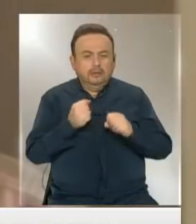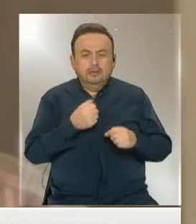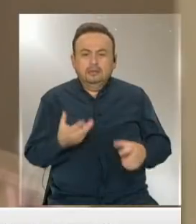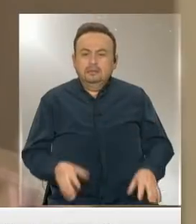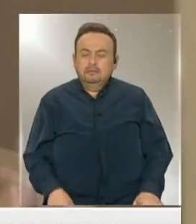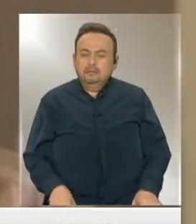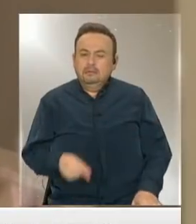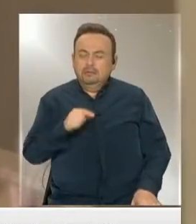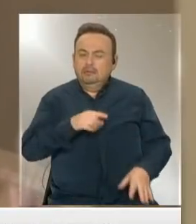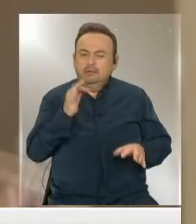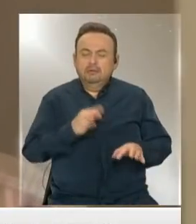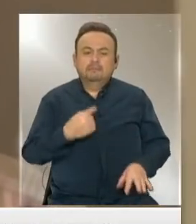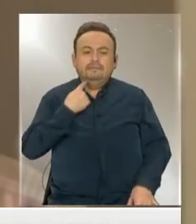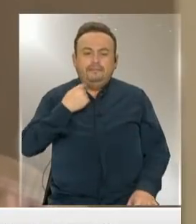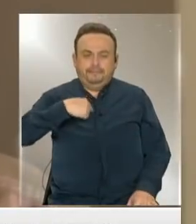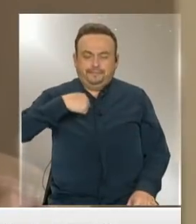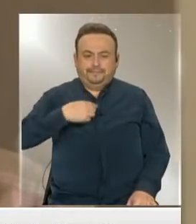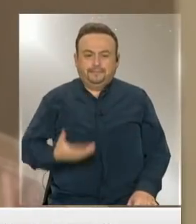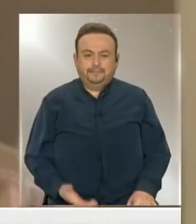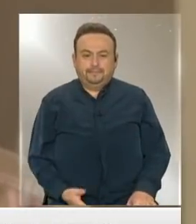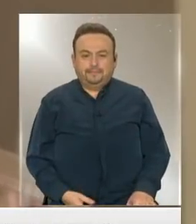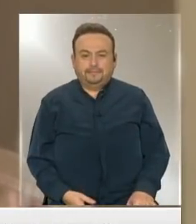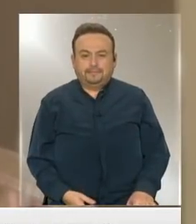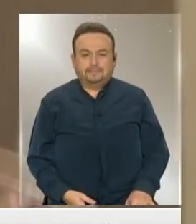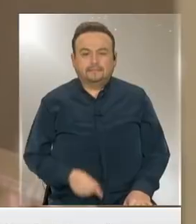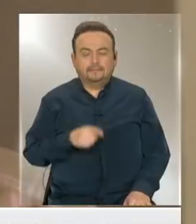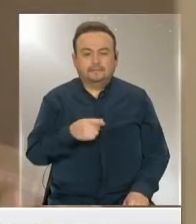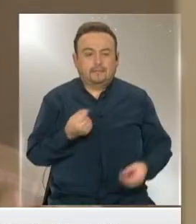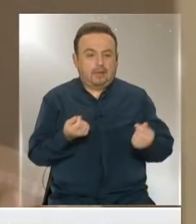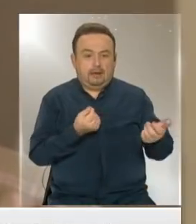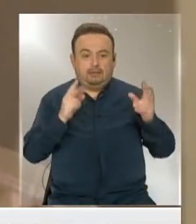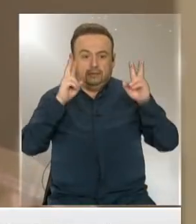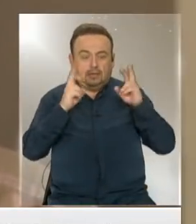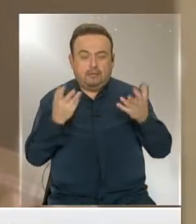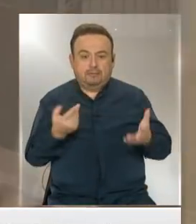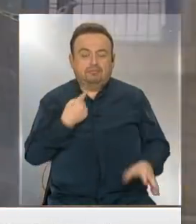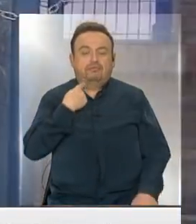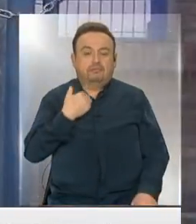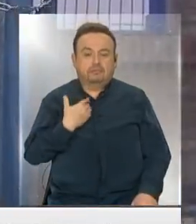y esto ha sido perjudicado el tema económico, más que nada.